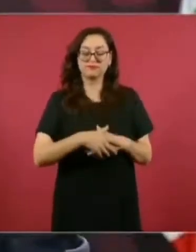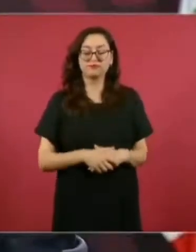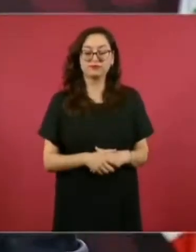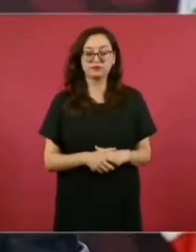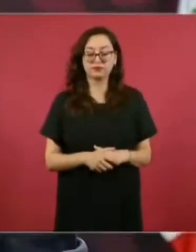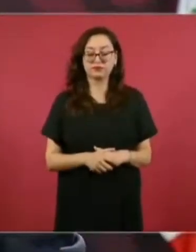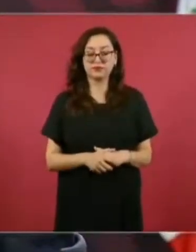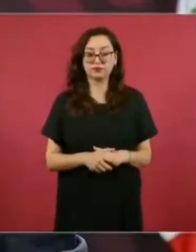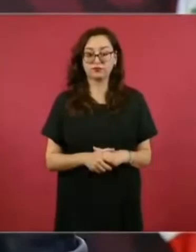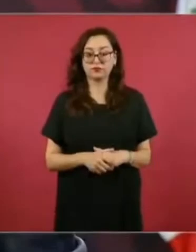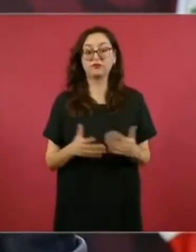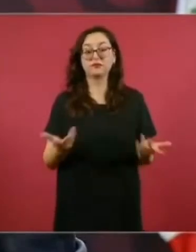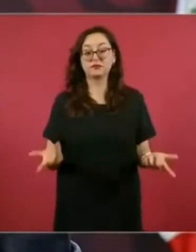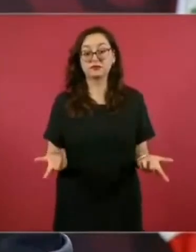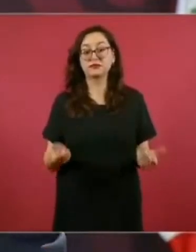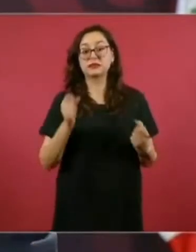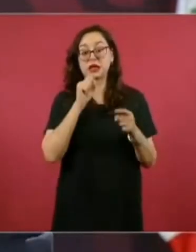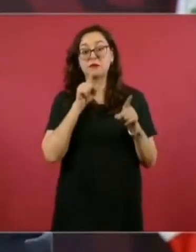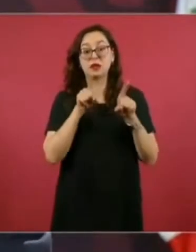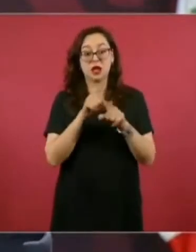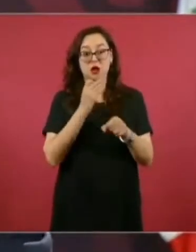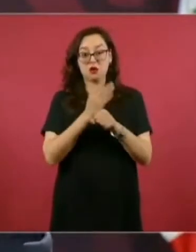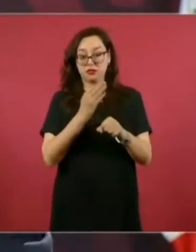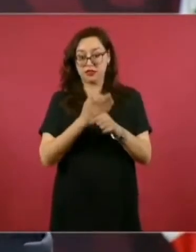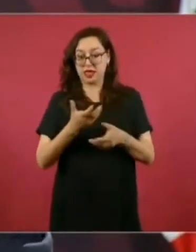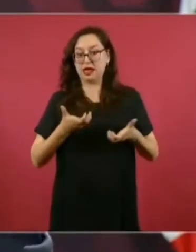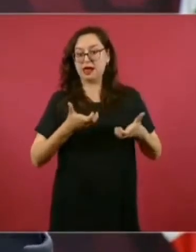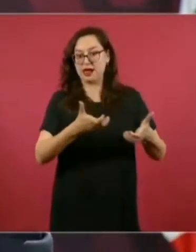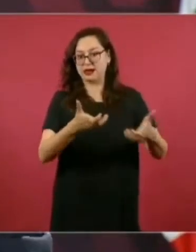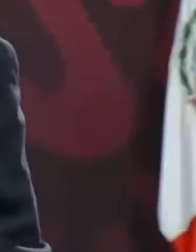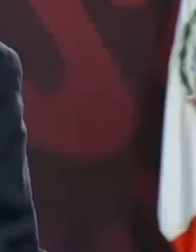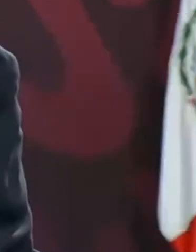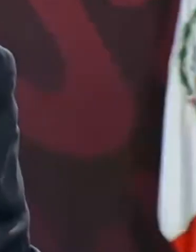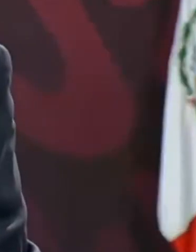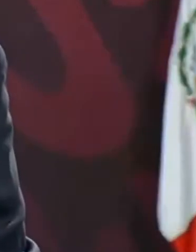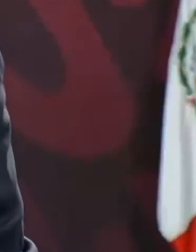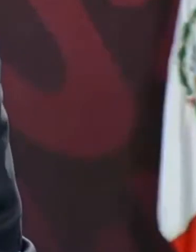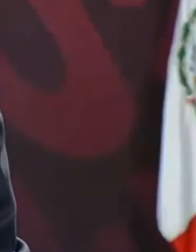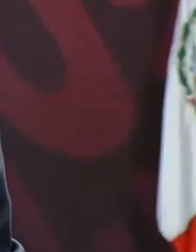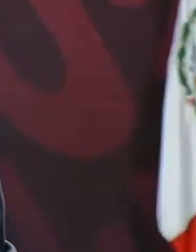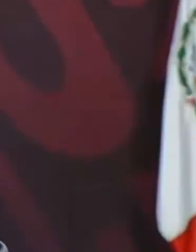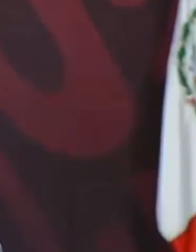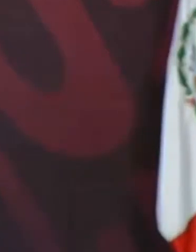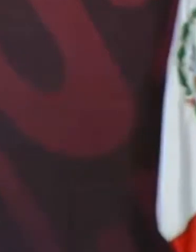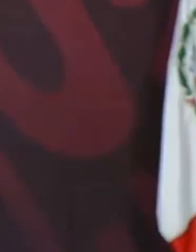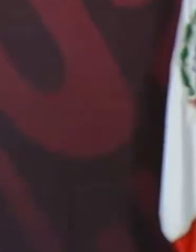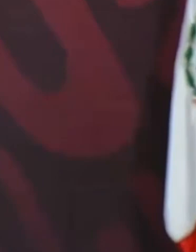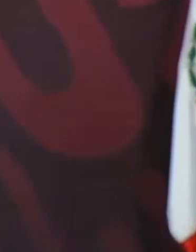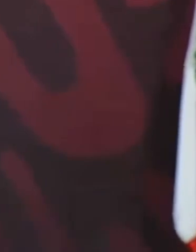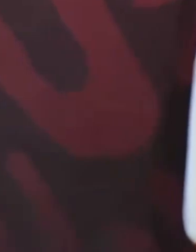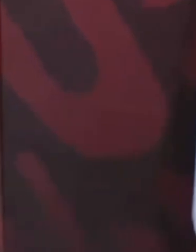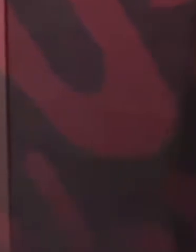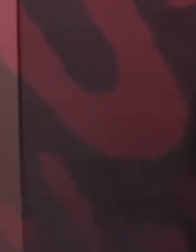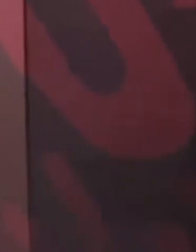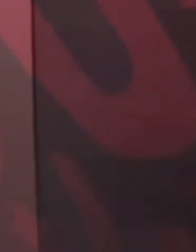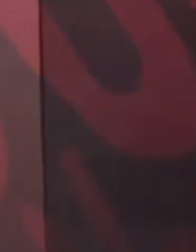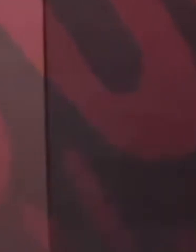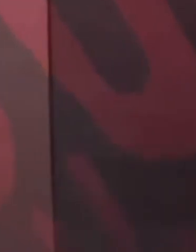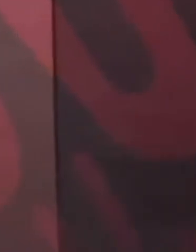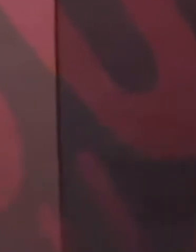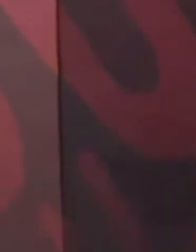hay algunas tomas de carreteras, como una especie de fiebre, no,